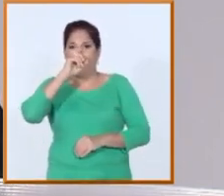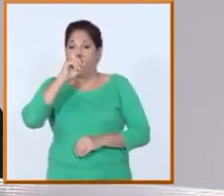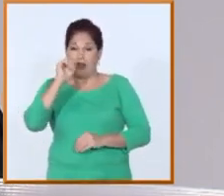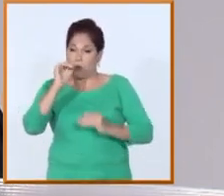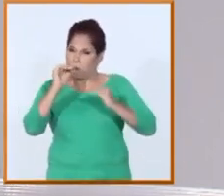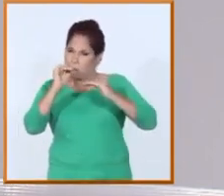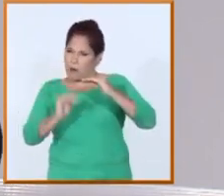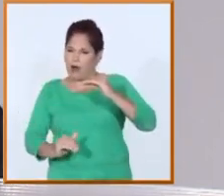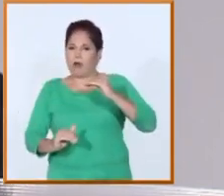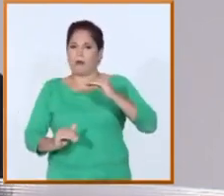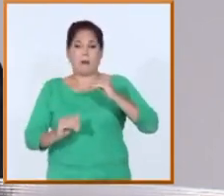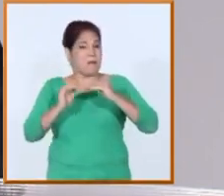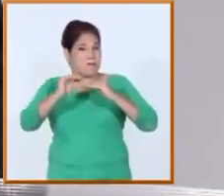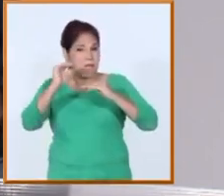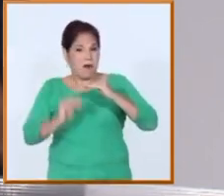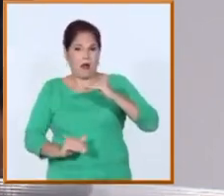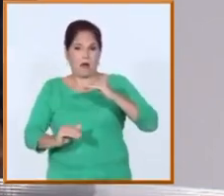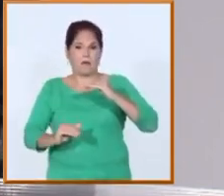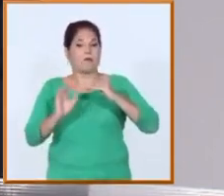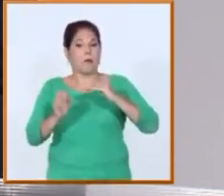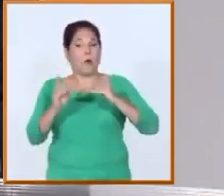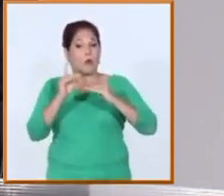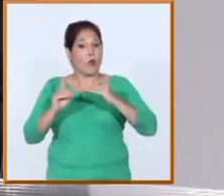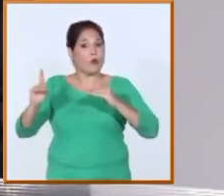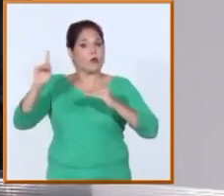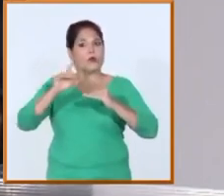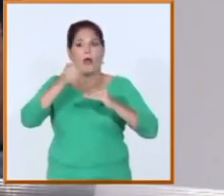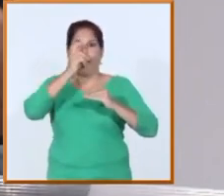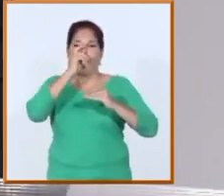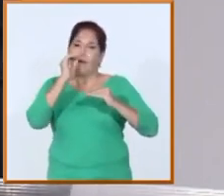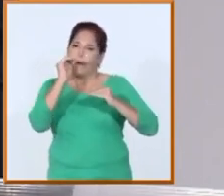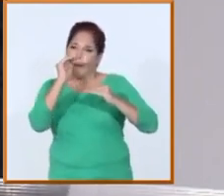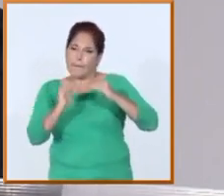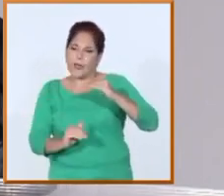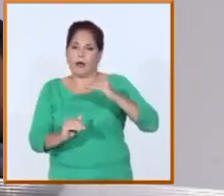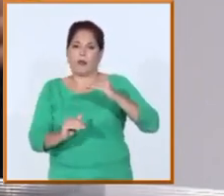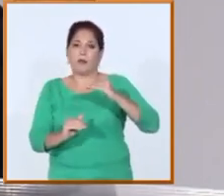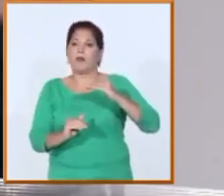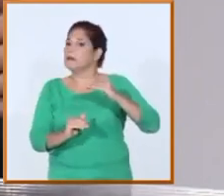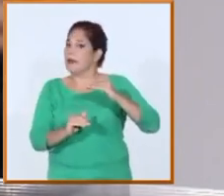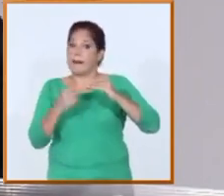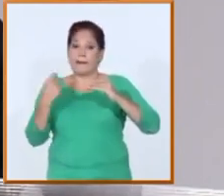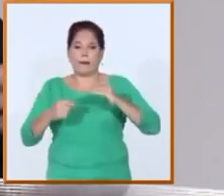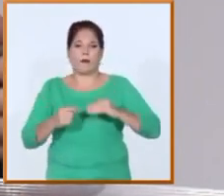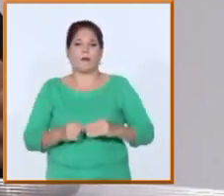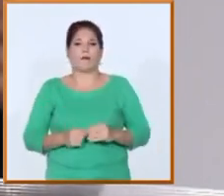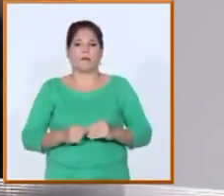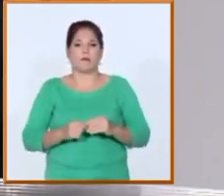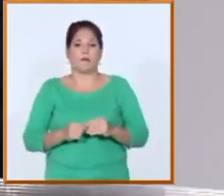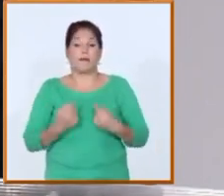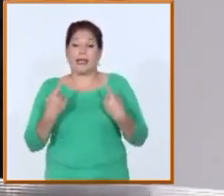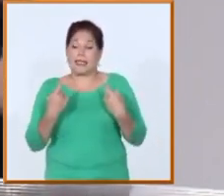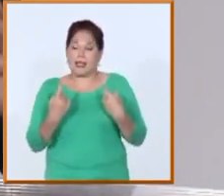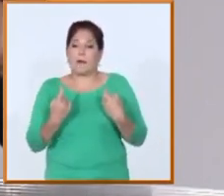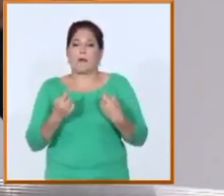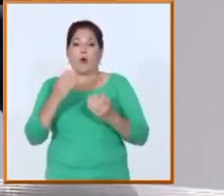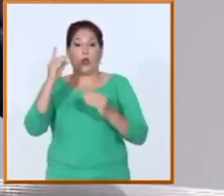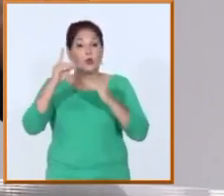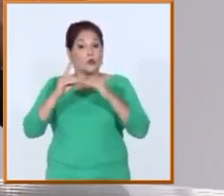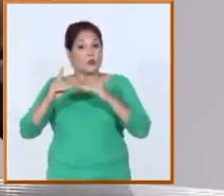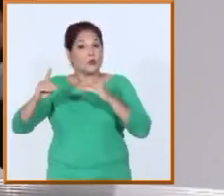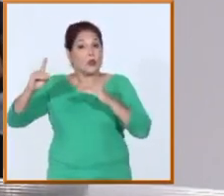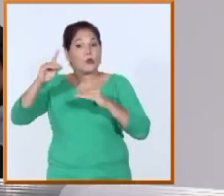eso inmediatamente porque otra vez el doctorado es una meta pero es una meta intermedia porque nosotros lo que necesitamos es que esos doctores